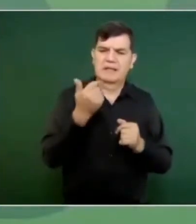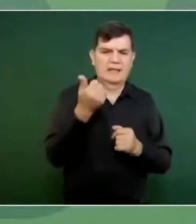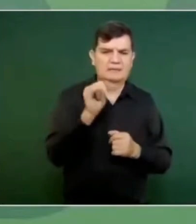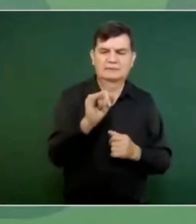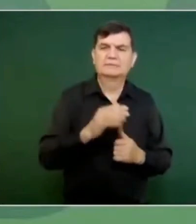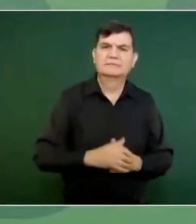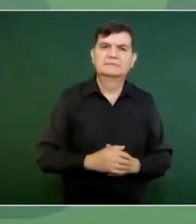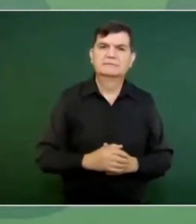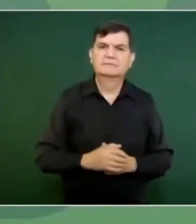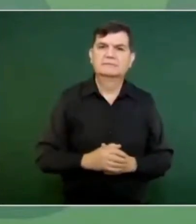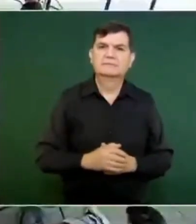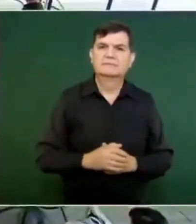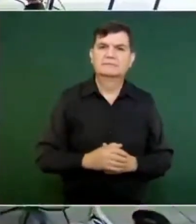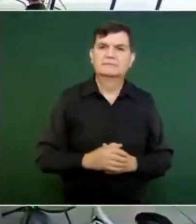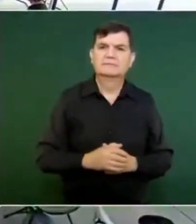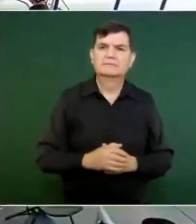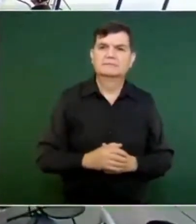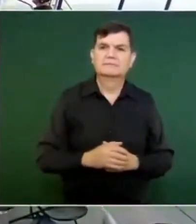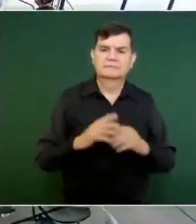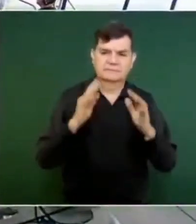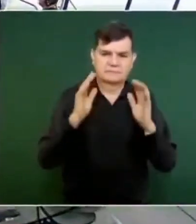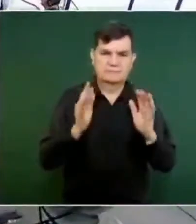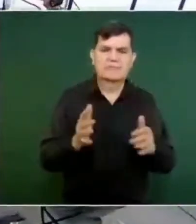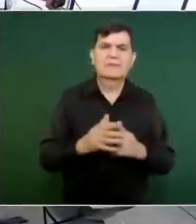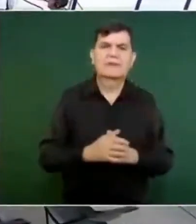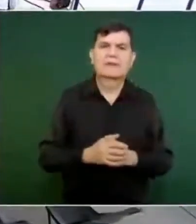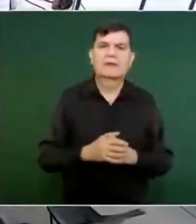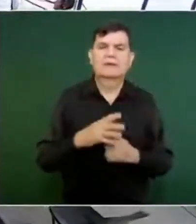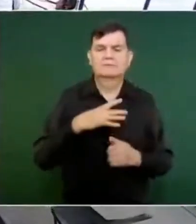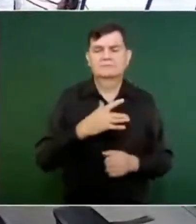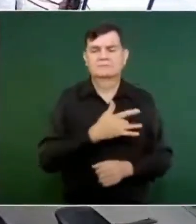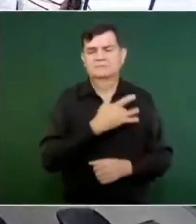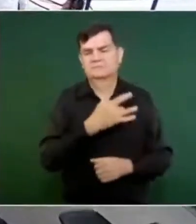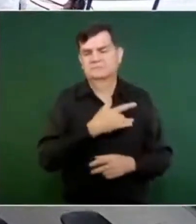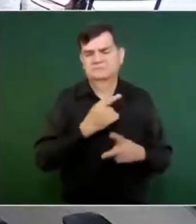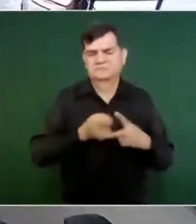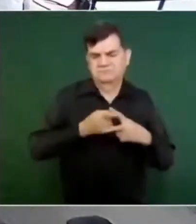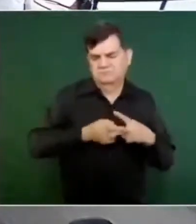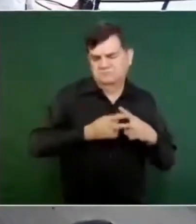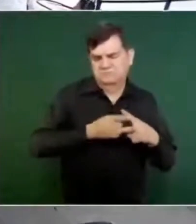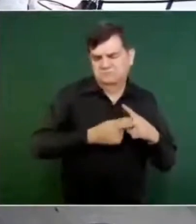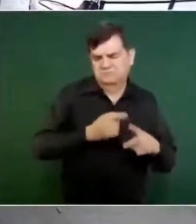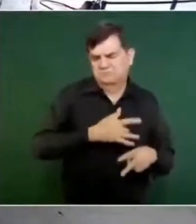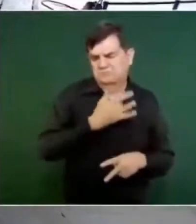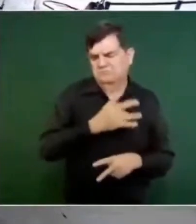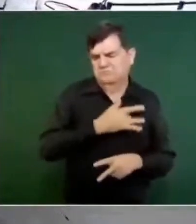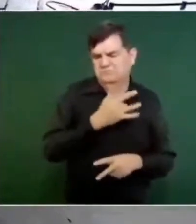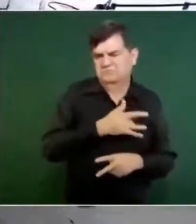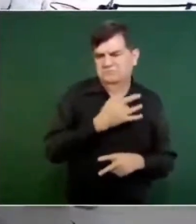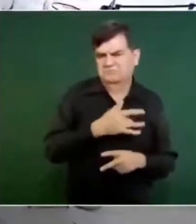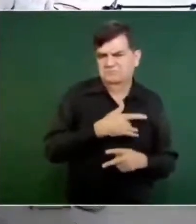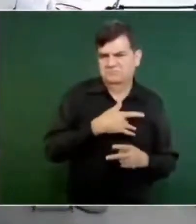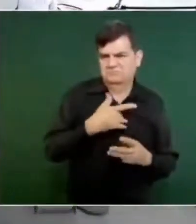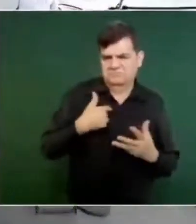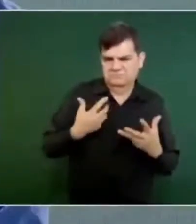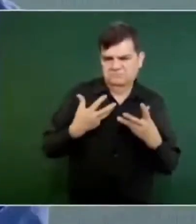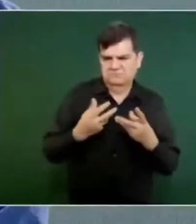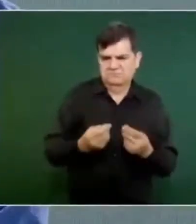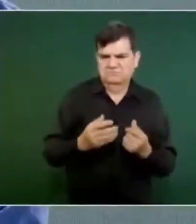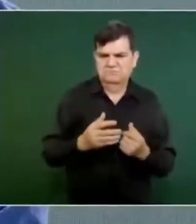Ya calculo que llevamos ejercidos